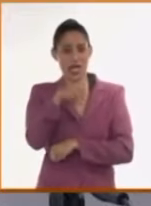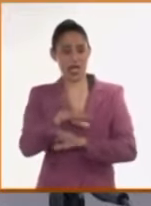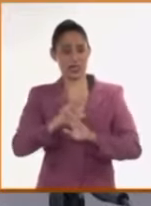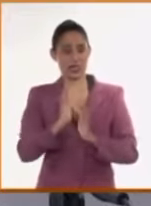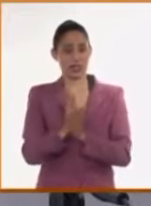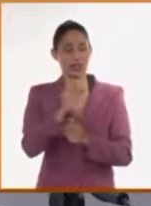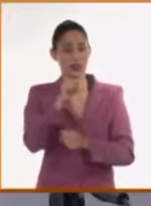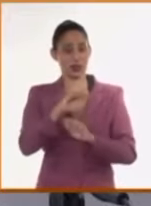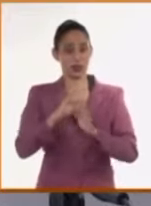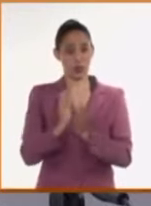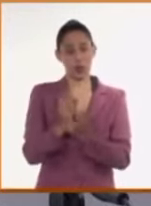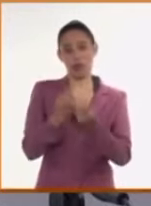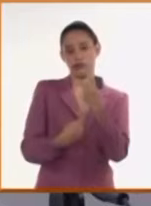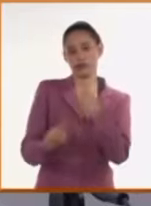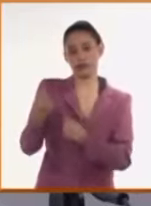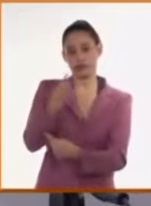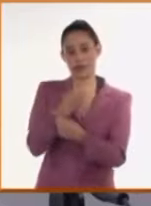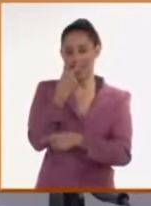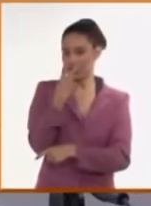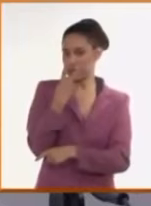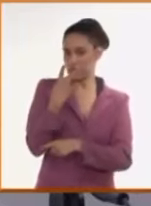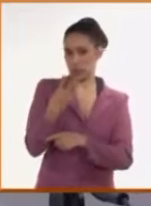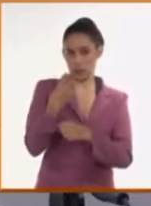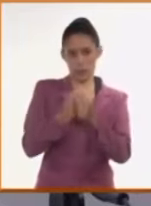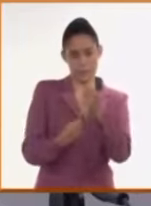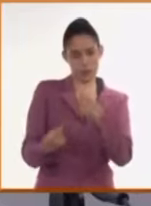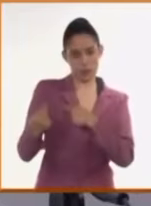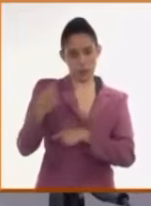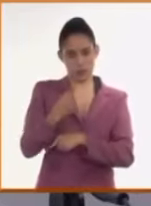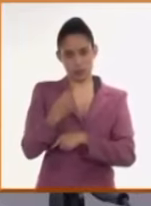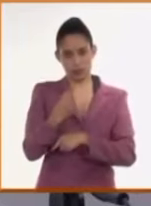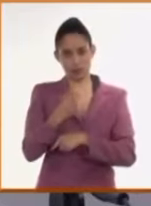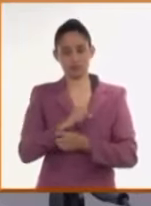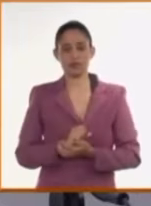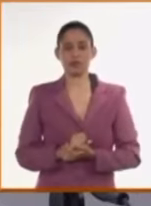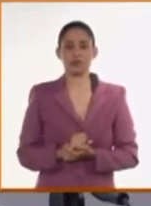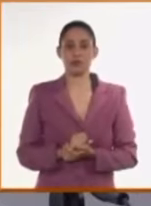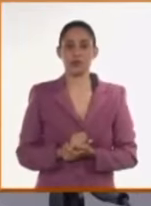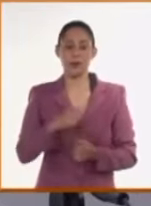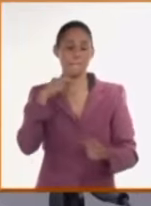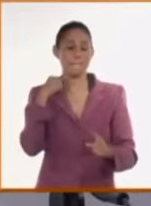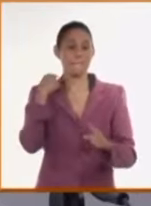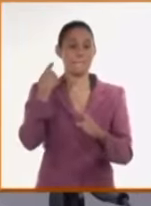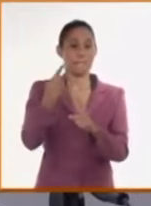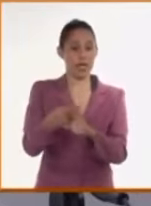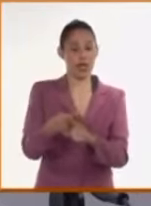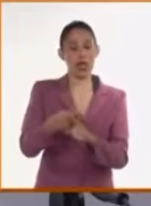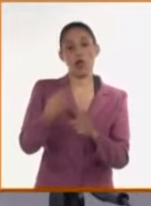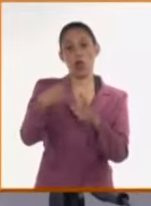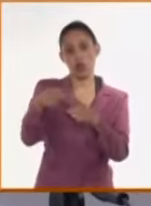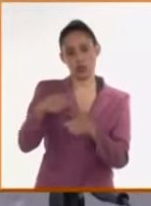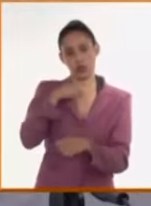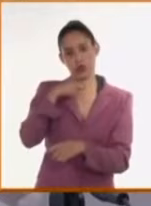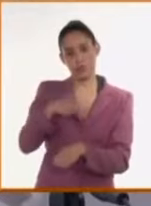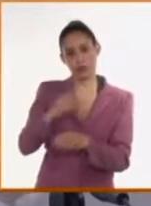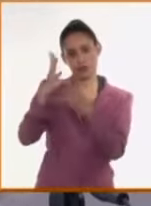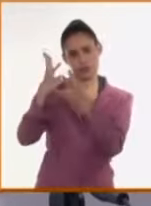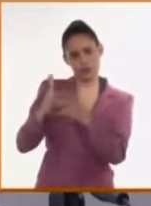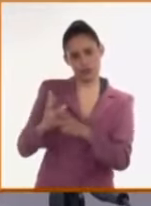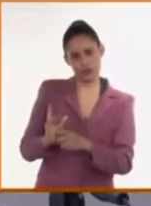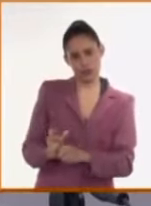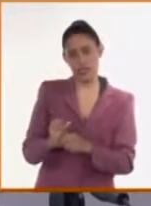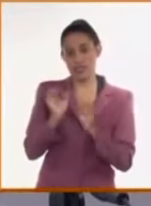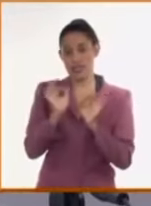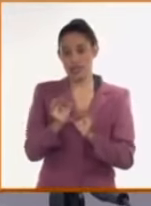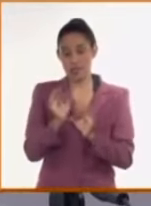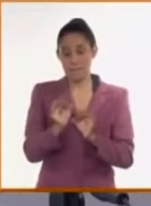recibiendo asistencia consular. Y hay más de, una cifra que siempre es imprecisa,